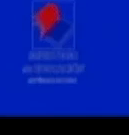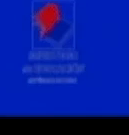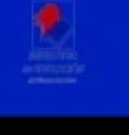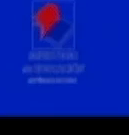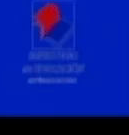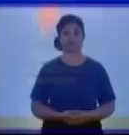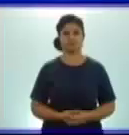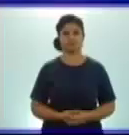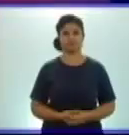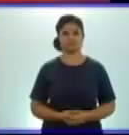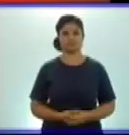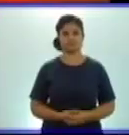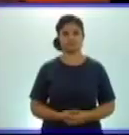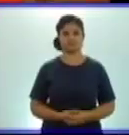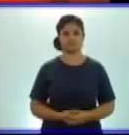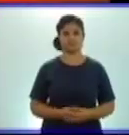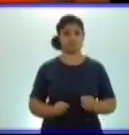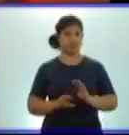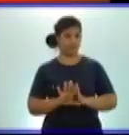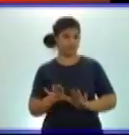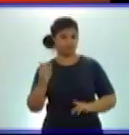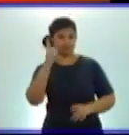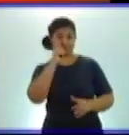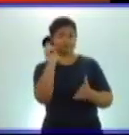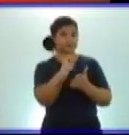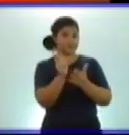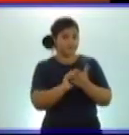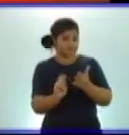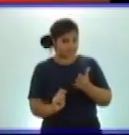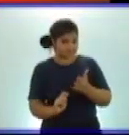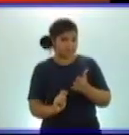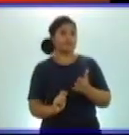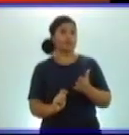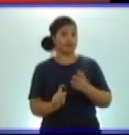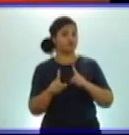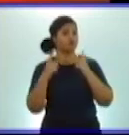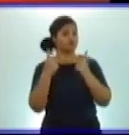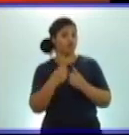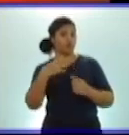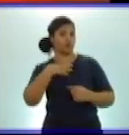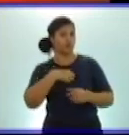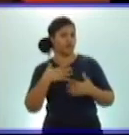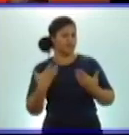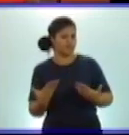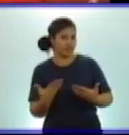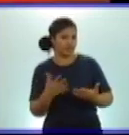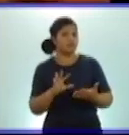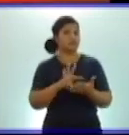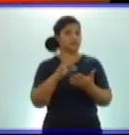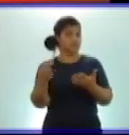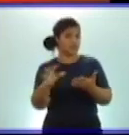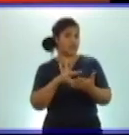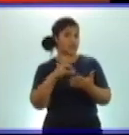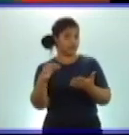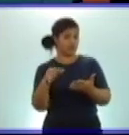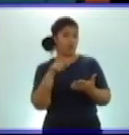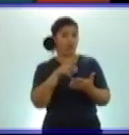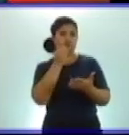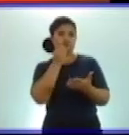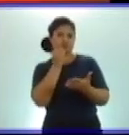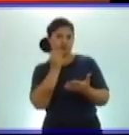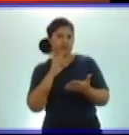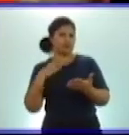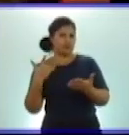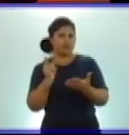¿Sí? Bueno, vamos entonces. Todos tienen el libro de texto ahí, ¿verdad? Vamos a buscar el libro de texto.